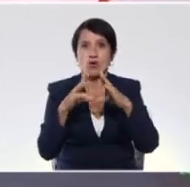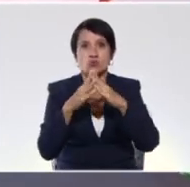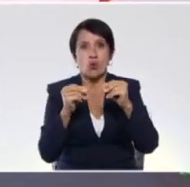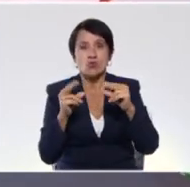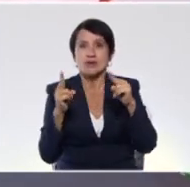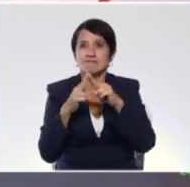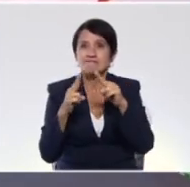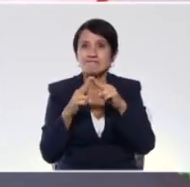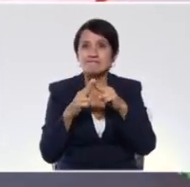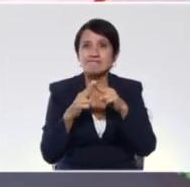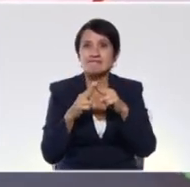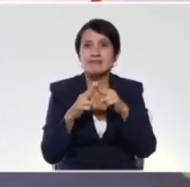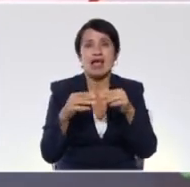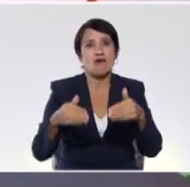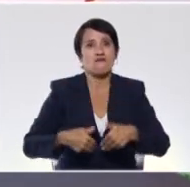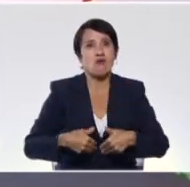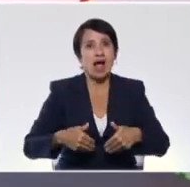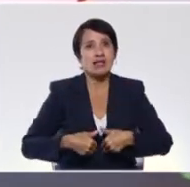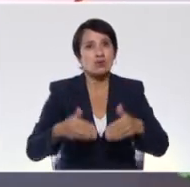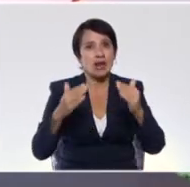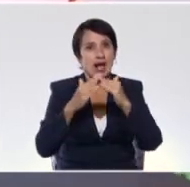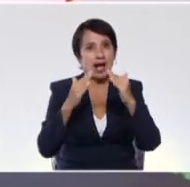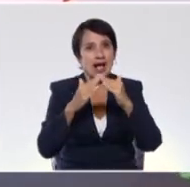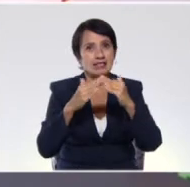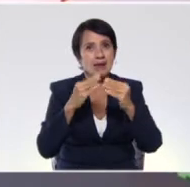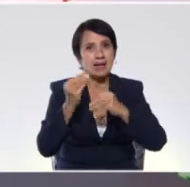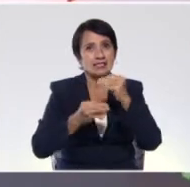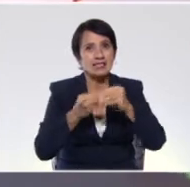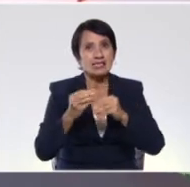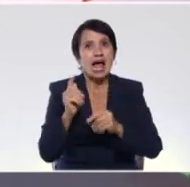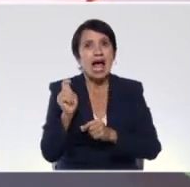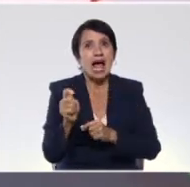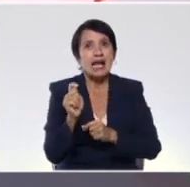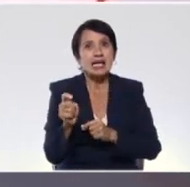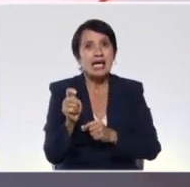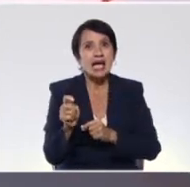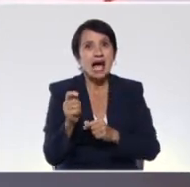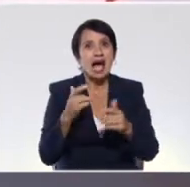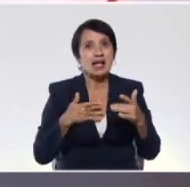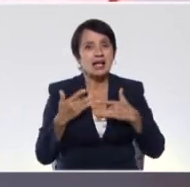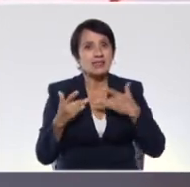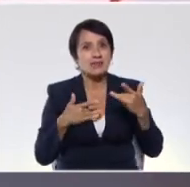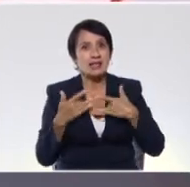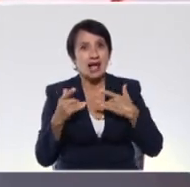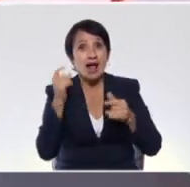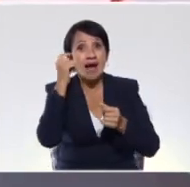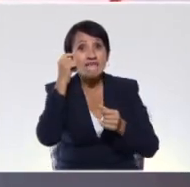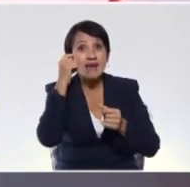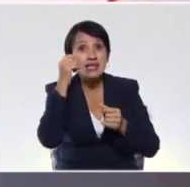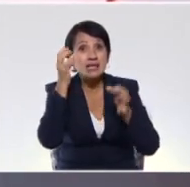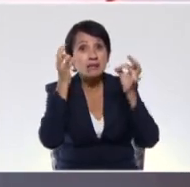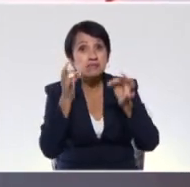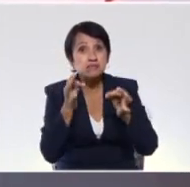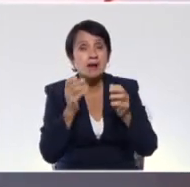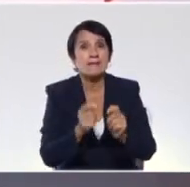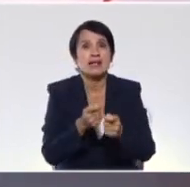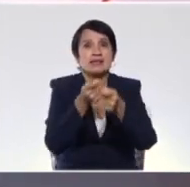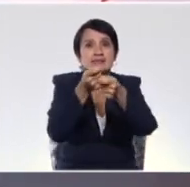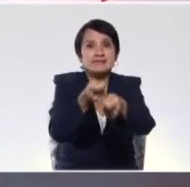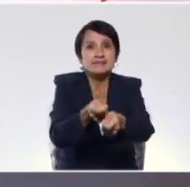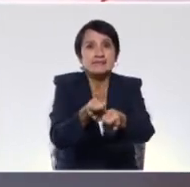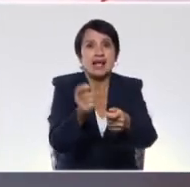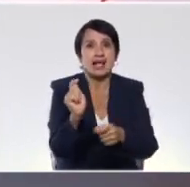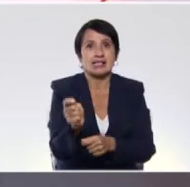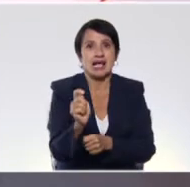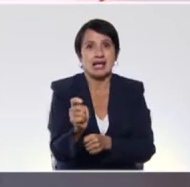esfuerzo allá en casa para realizar sus actividades, para estar pendiente para esas fechas de entrega pedagógica, o un reconocimiento